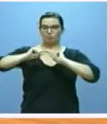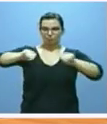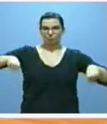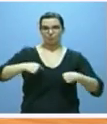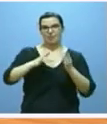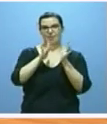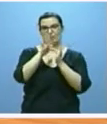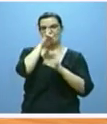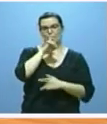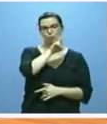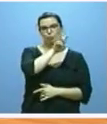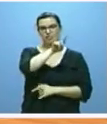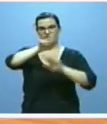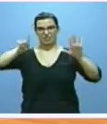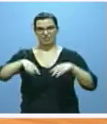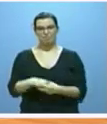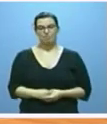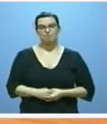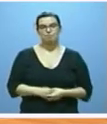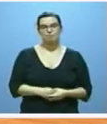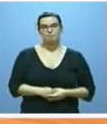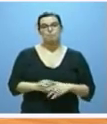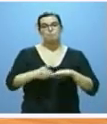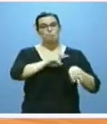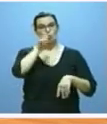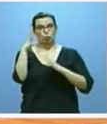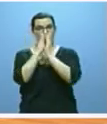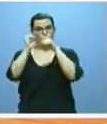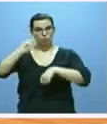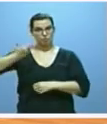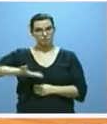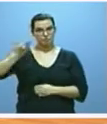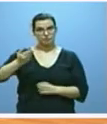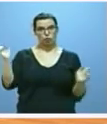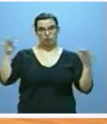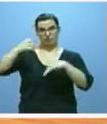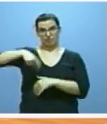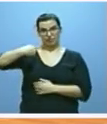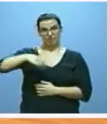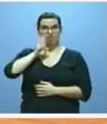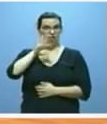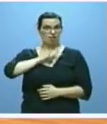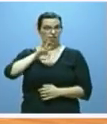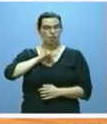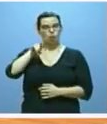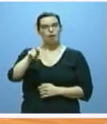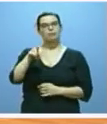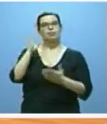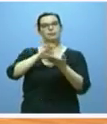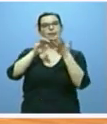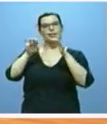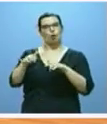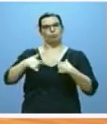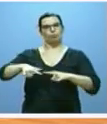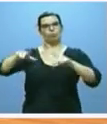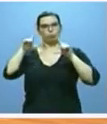abril de 2016. Otro acuerdo destacable de la Conferencia de Presidentes en cuya formulación Castilla y León tuvo un